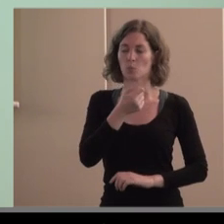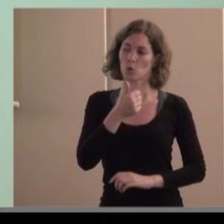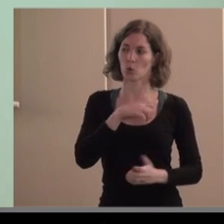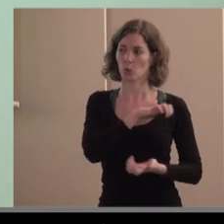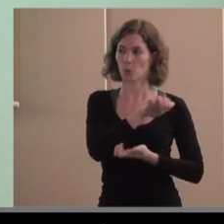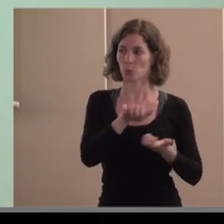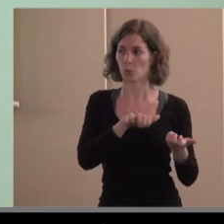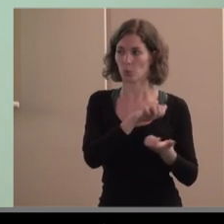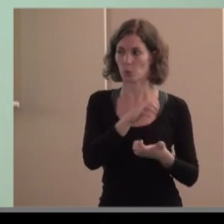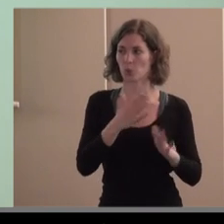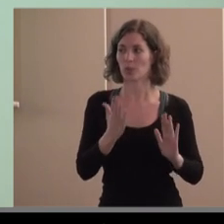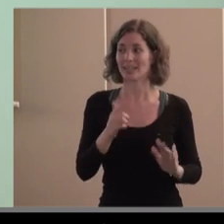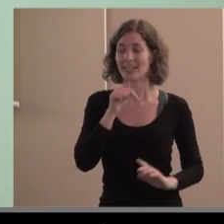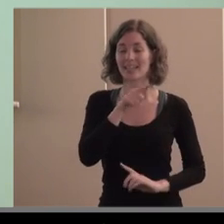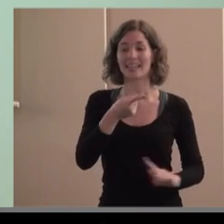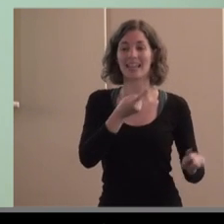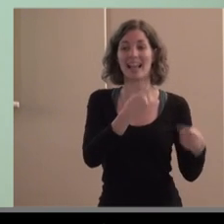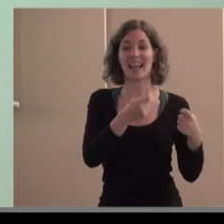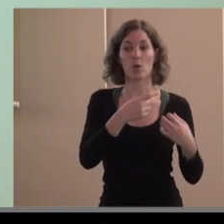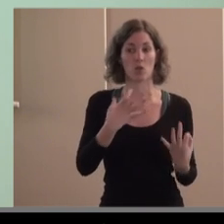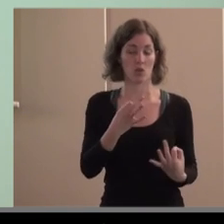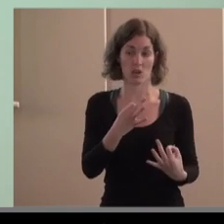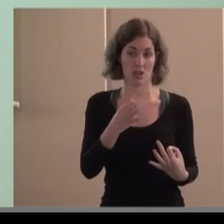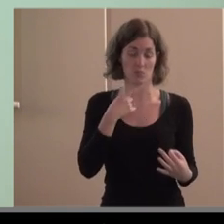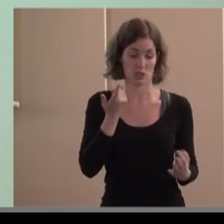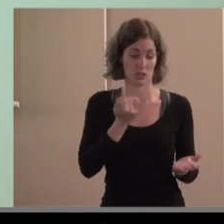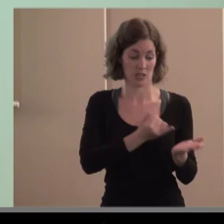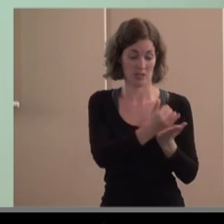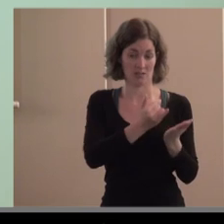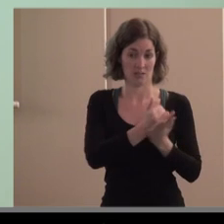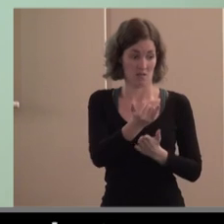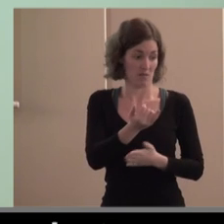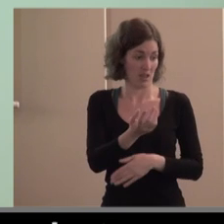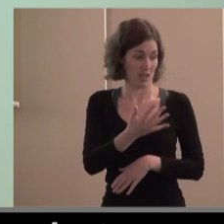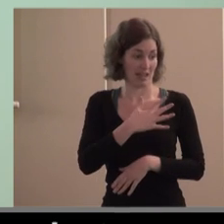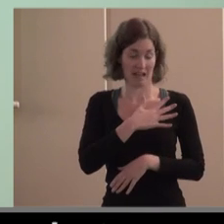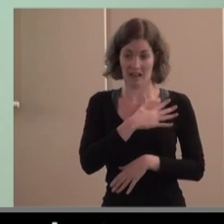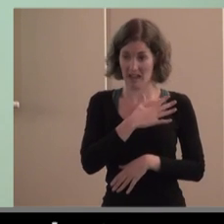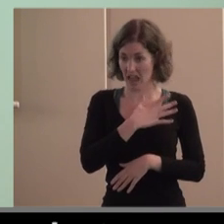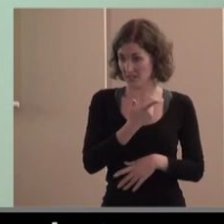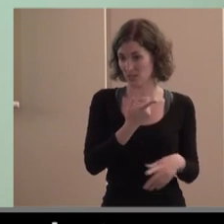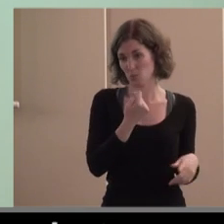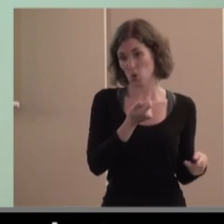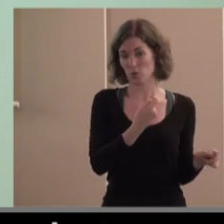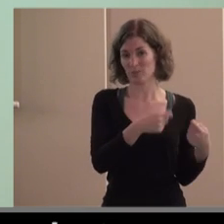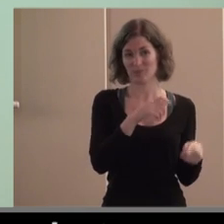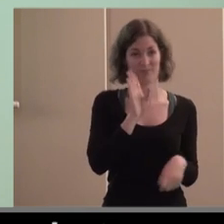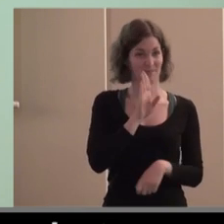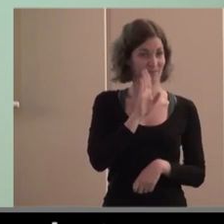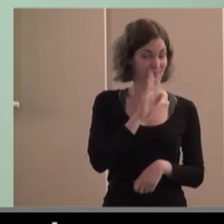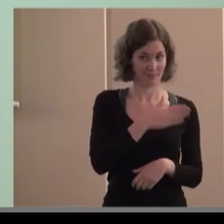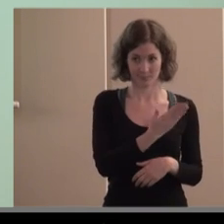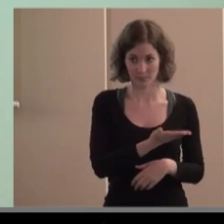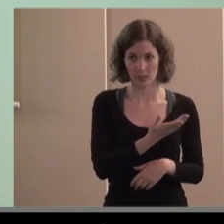básicamente el negocio es la plantación de cannabis y el negocio del trapicheo a gran escala